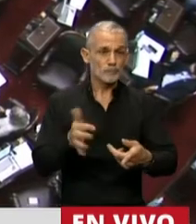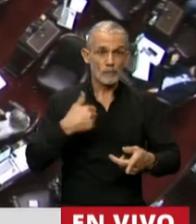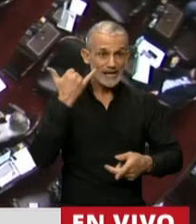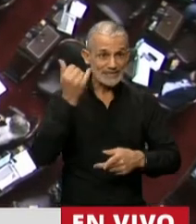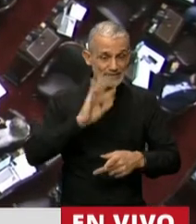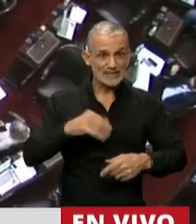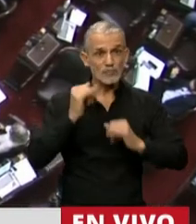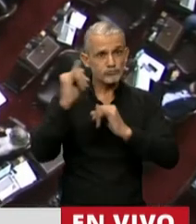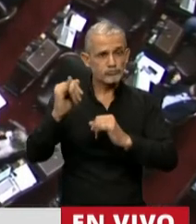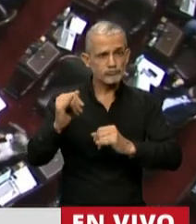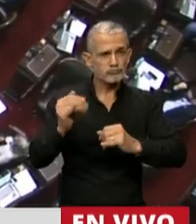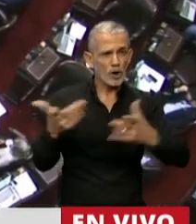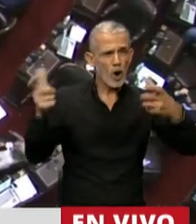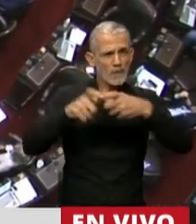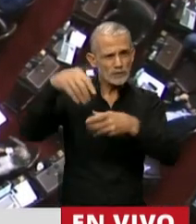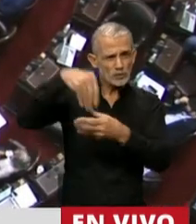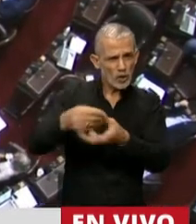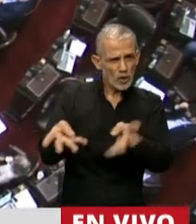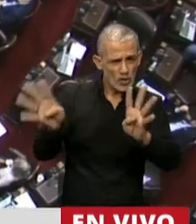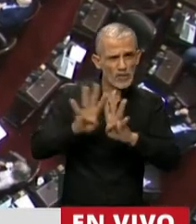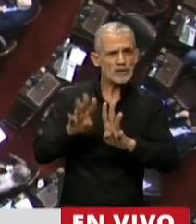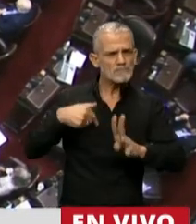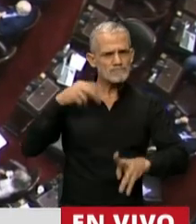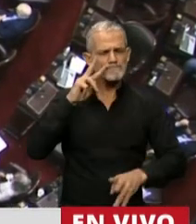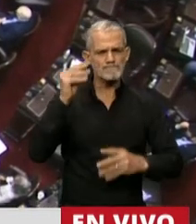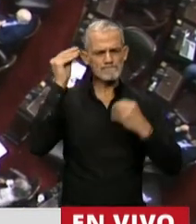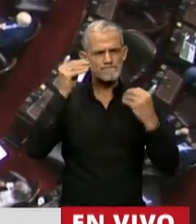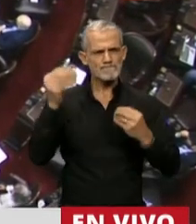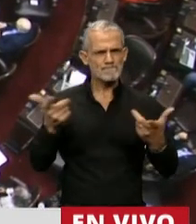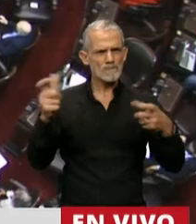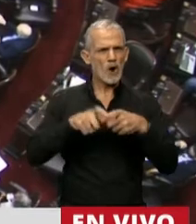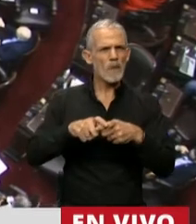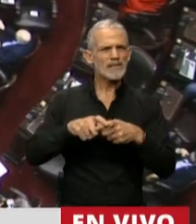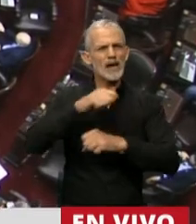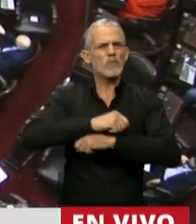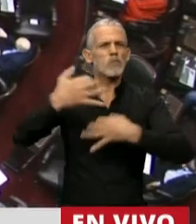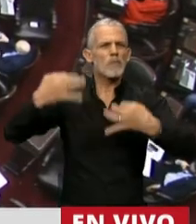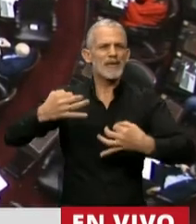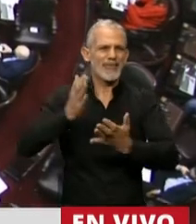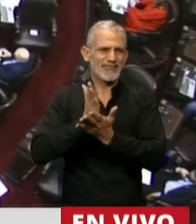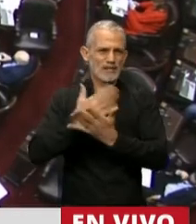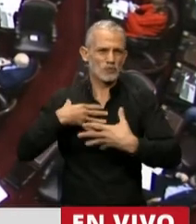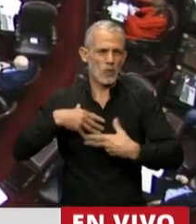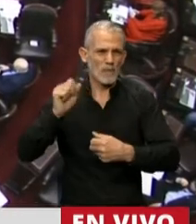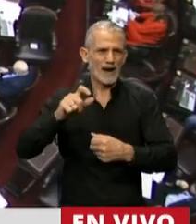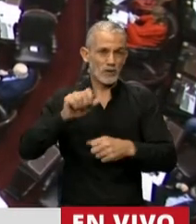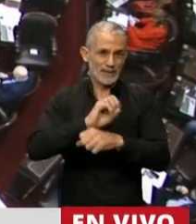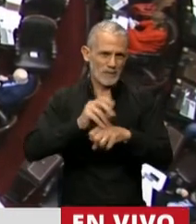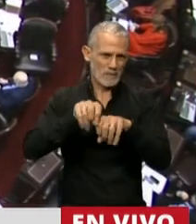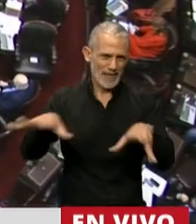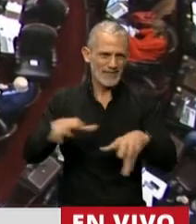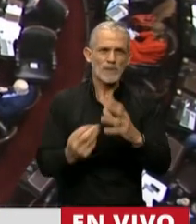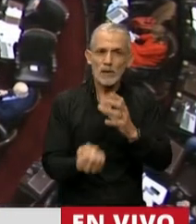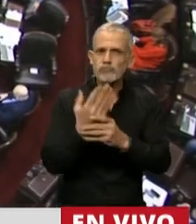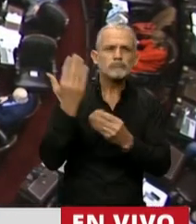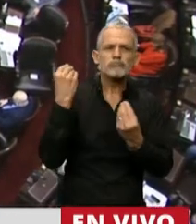ya se lo he expresado en la comisión, vemos con preocupación que el Comité de Ética y Derechos Humanos en Pandemia, que fue